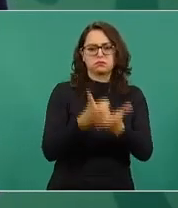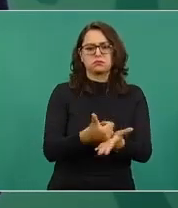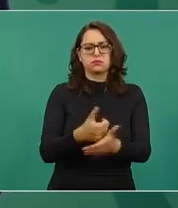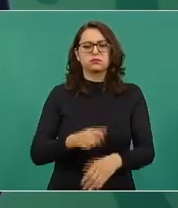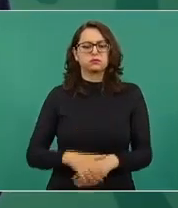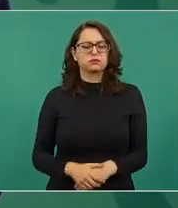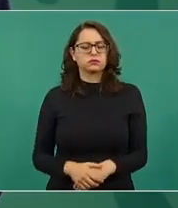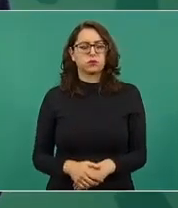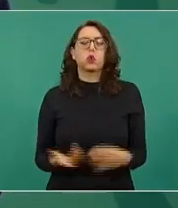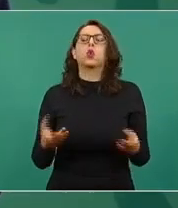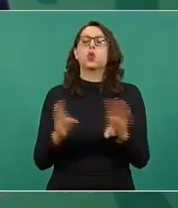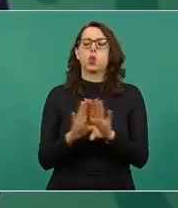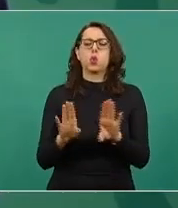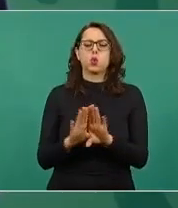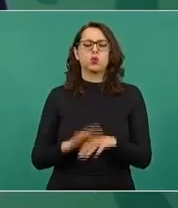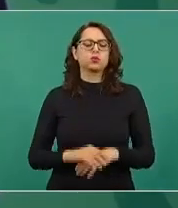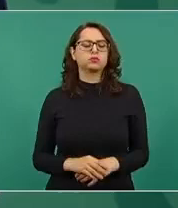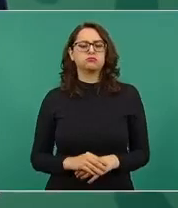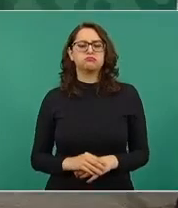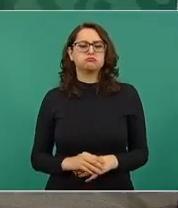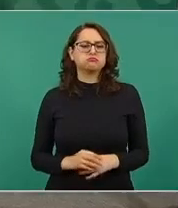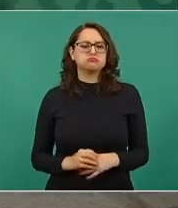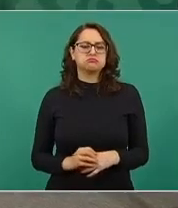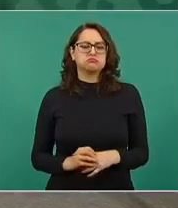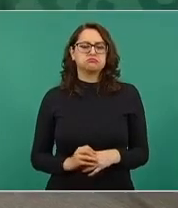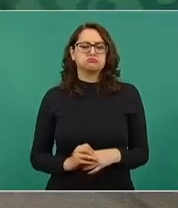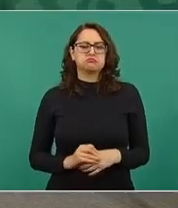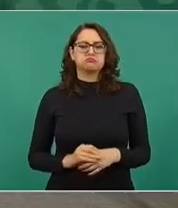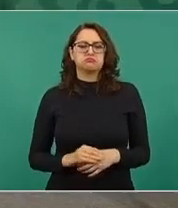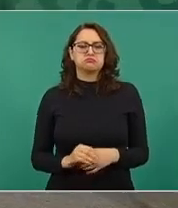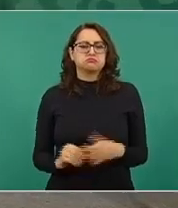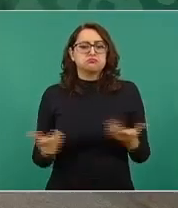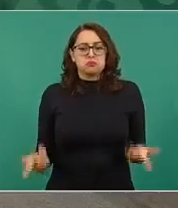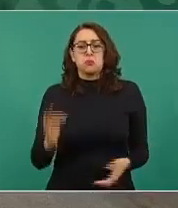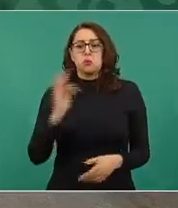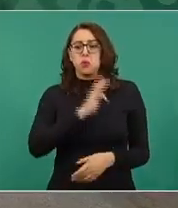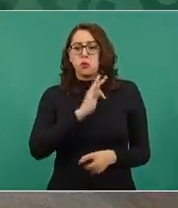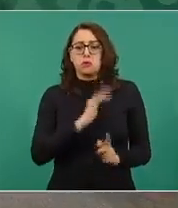otorgándoles créditos,